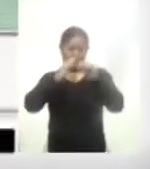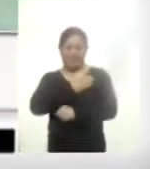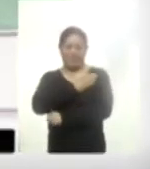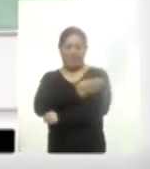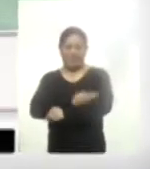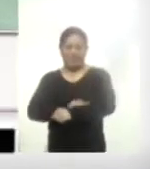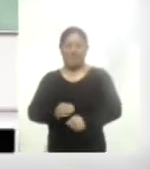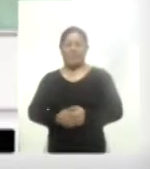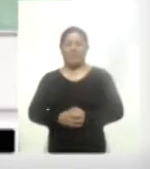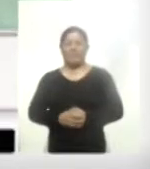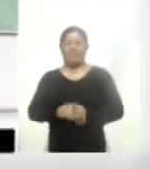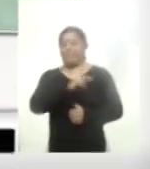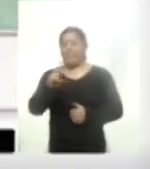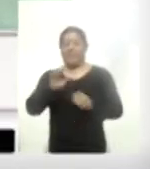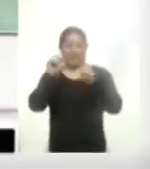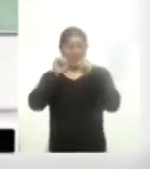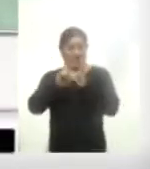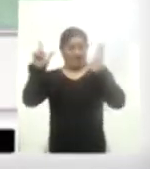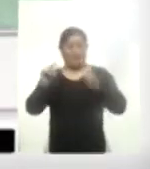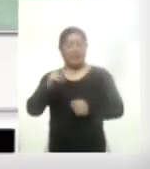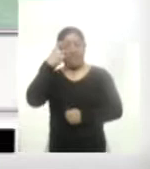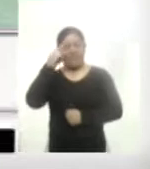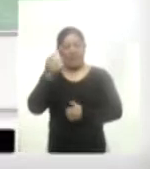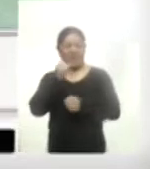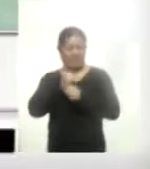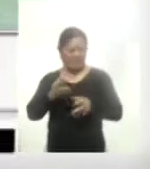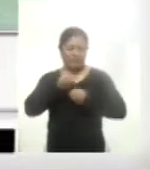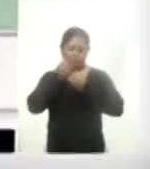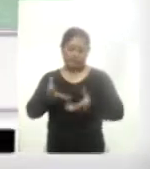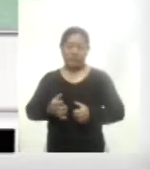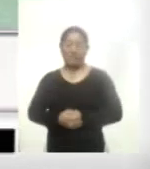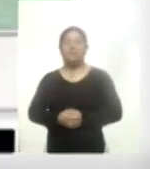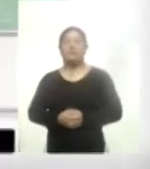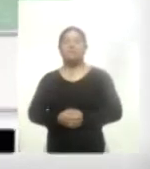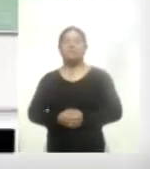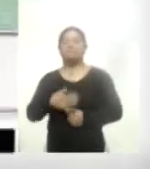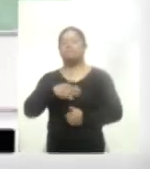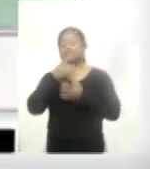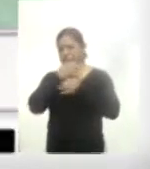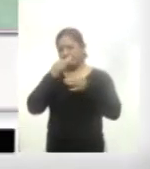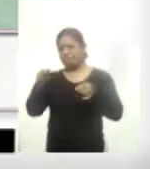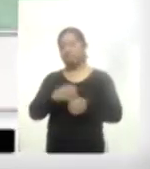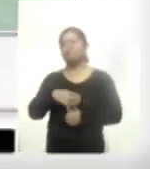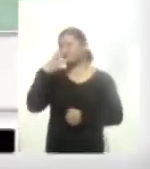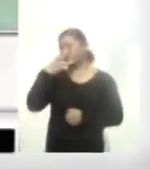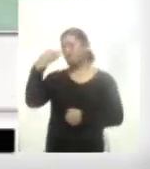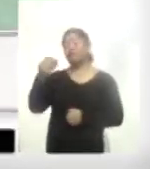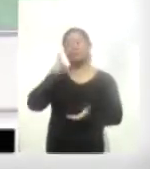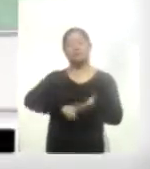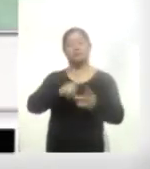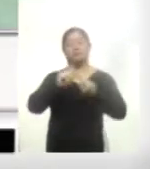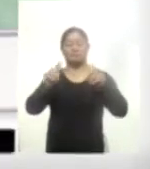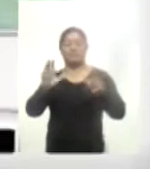auditorio. Pues más que listos para llevarles toda la información deportiva donde hablaremos de Lobos de Tlaxcala que ya está en pretemporada y por